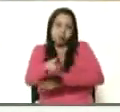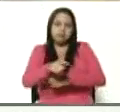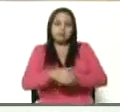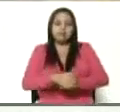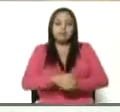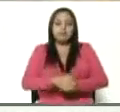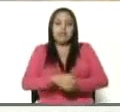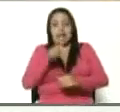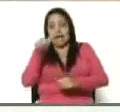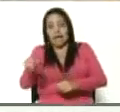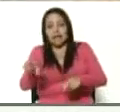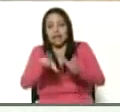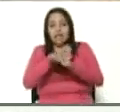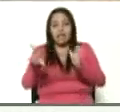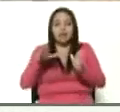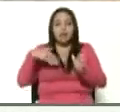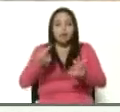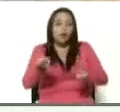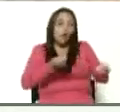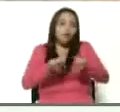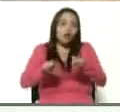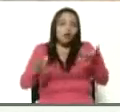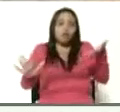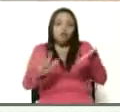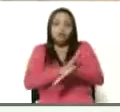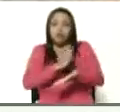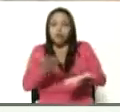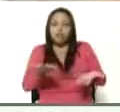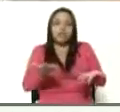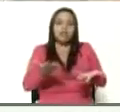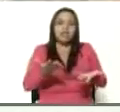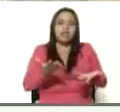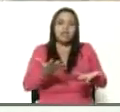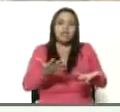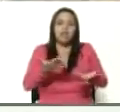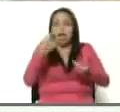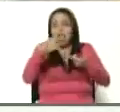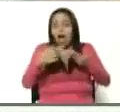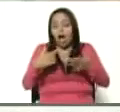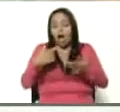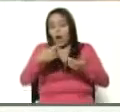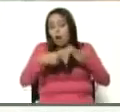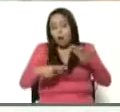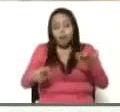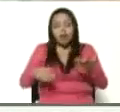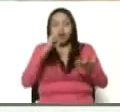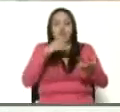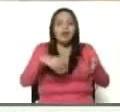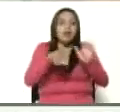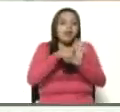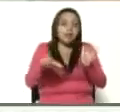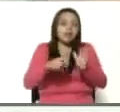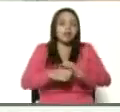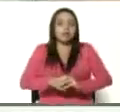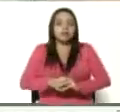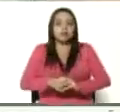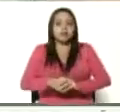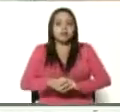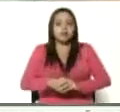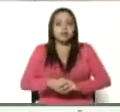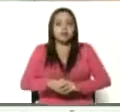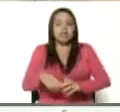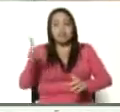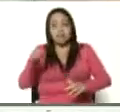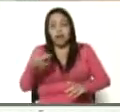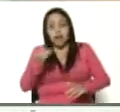con esta ley, vamos a lograr controlar el delito de la viseato. Y es muchísimo el incentivo que vamos a lograr con esto para todos los